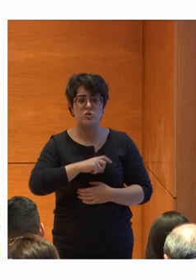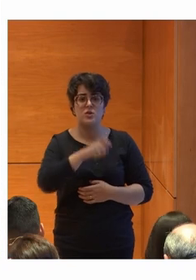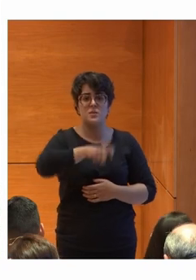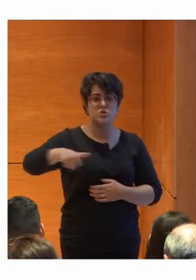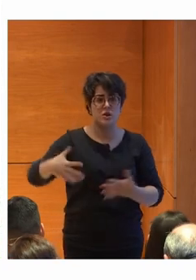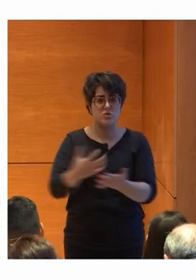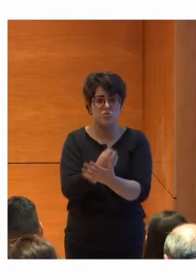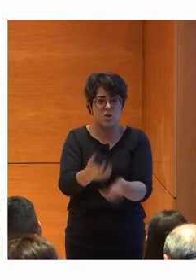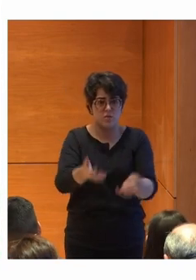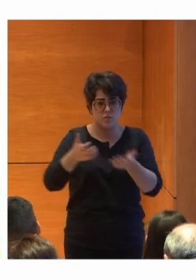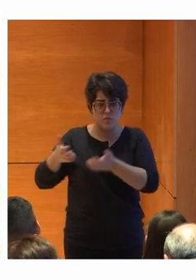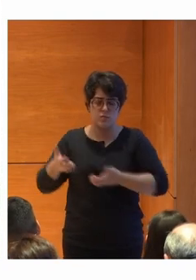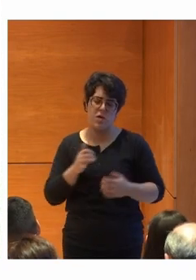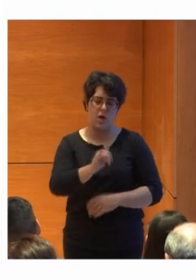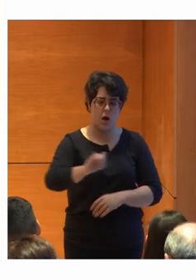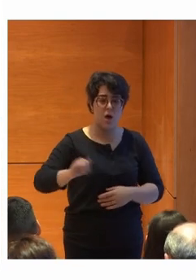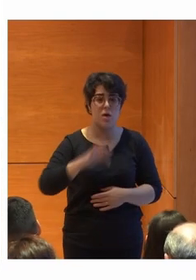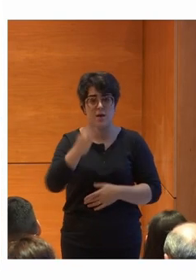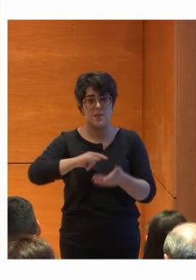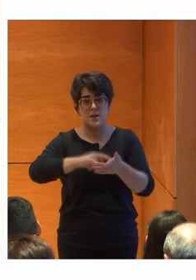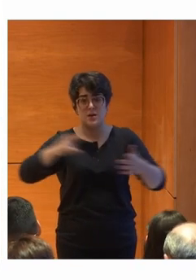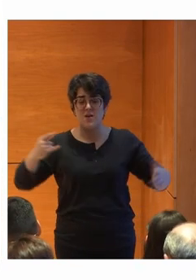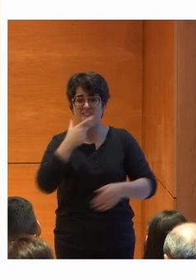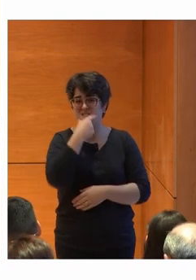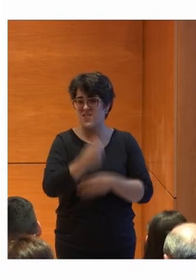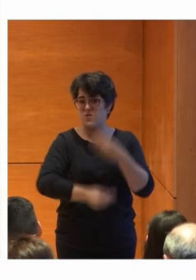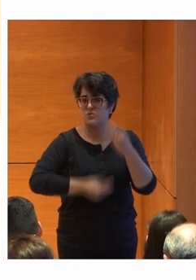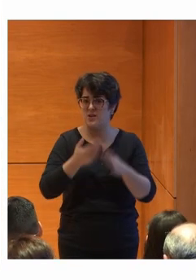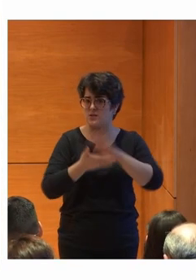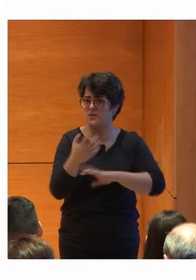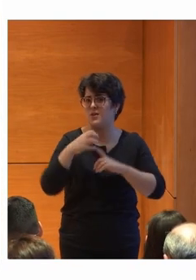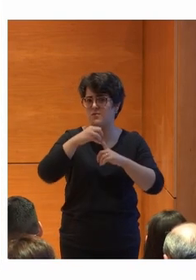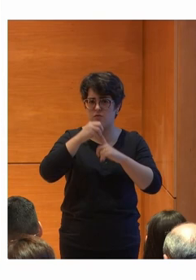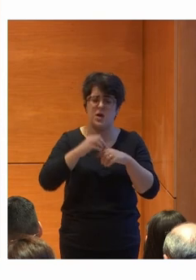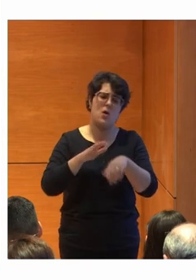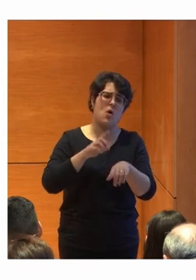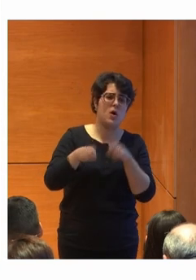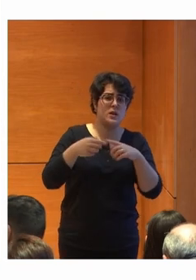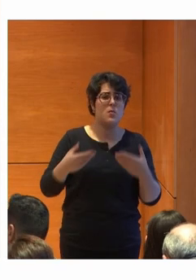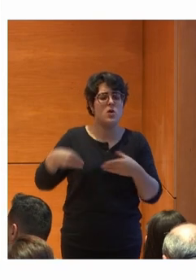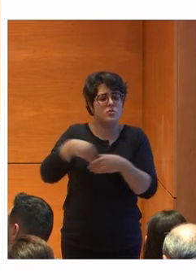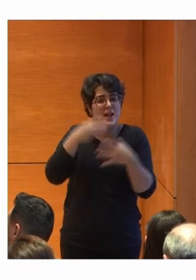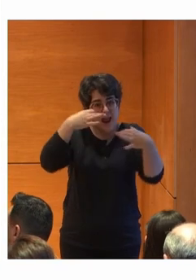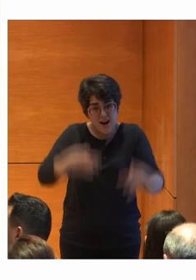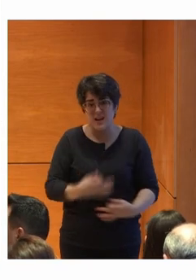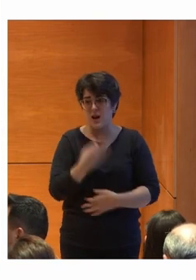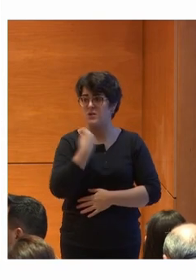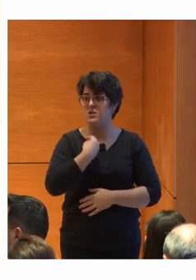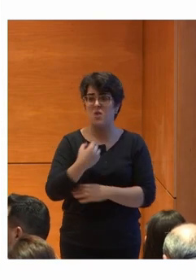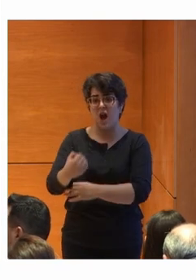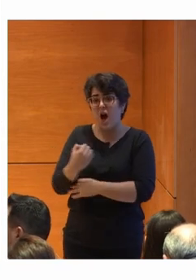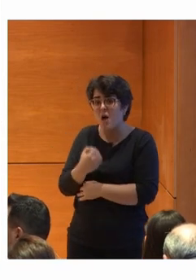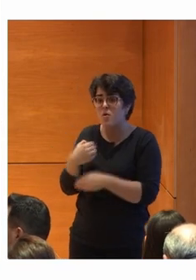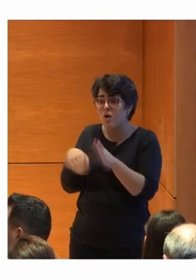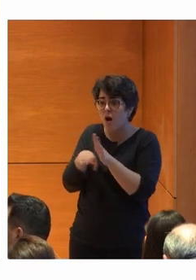a todos y a todas. La tecnología fácil de usar es clave para una verdadera inclusión. No necesitamos apoyos